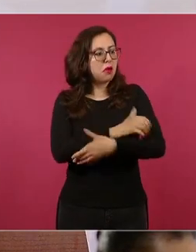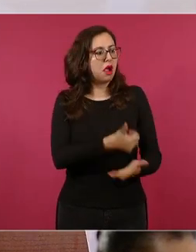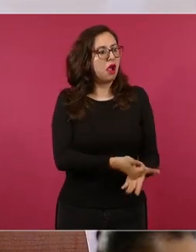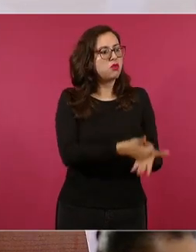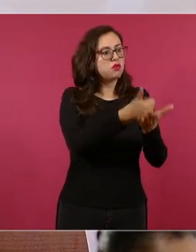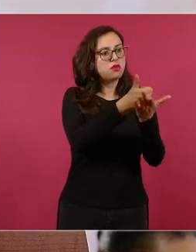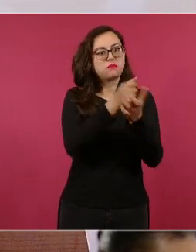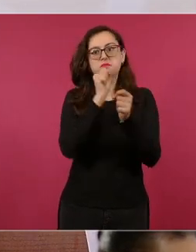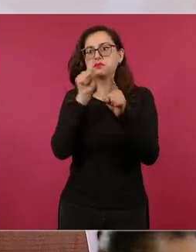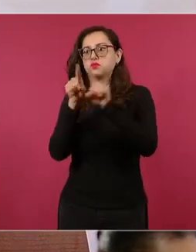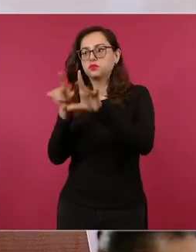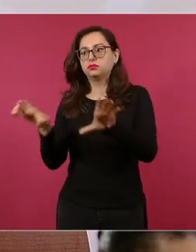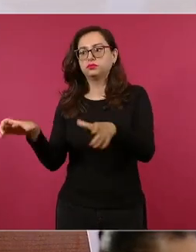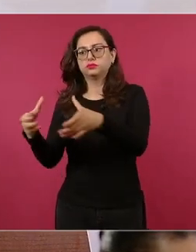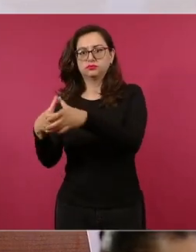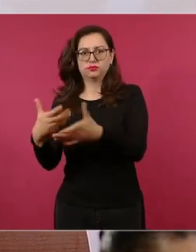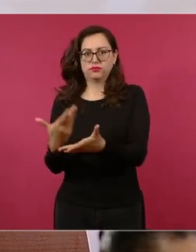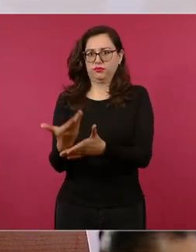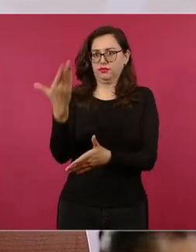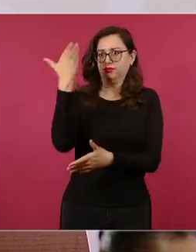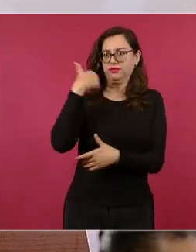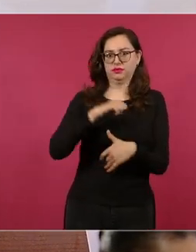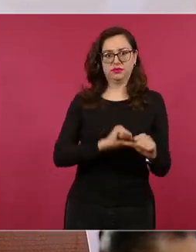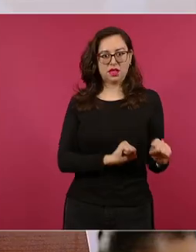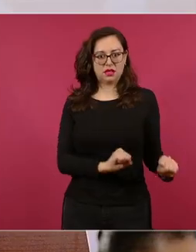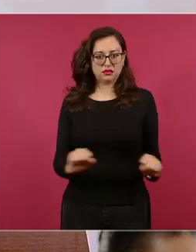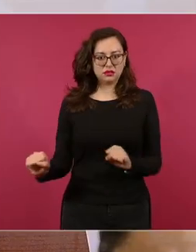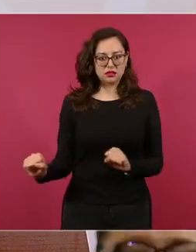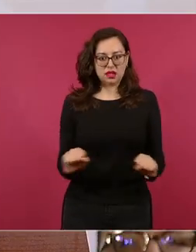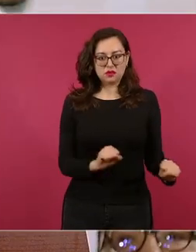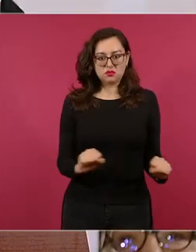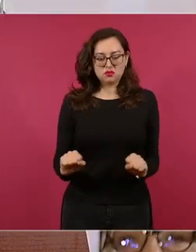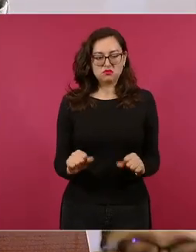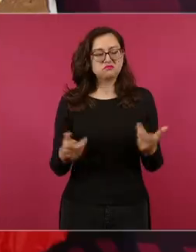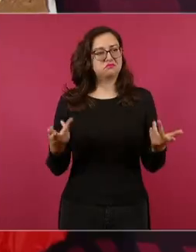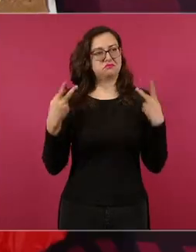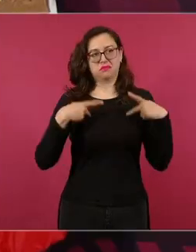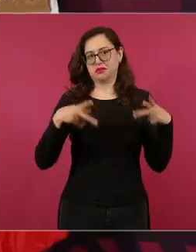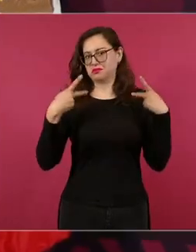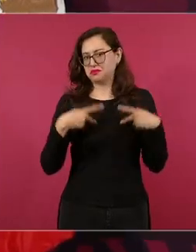cuando los terremotos sale la gente